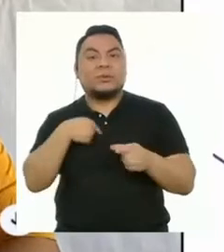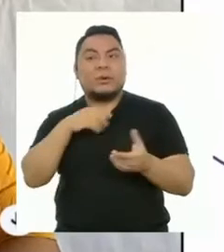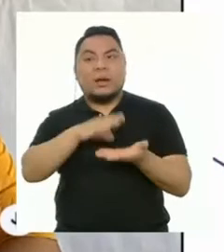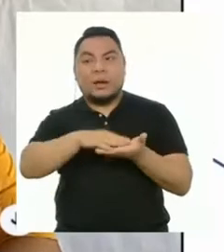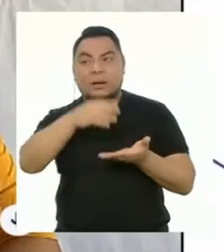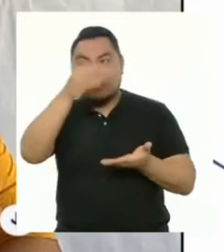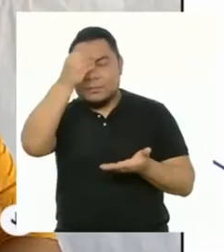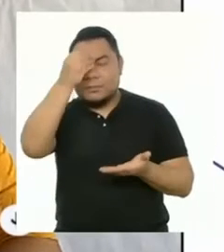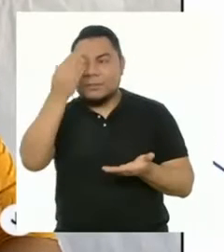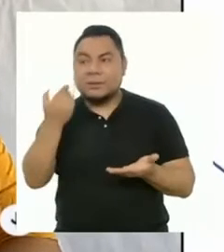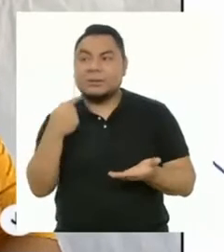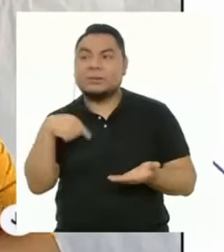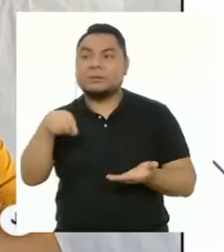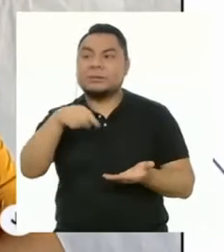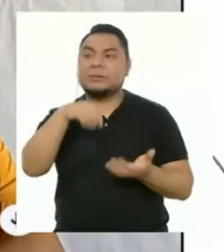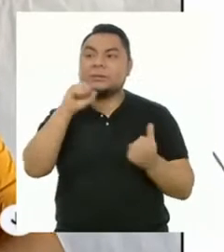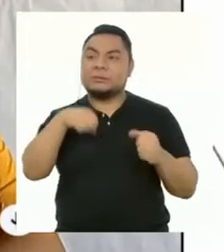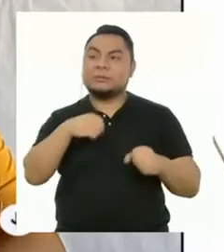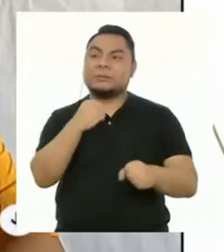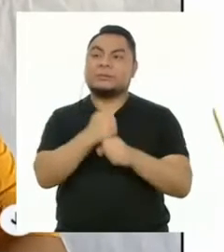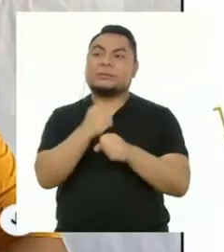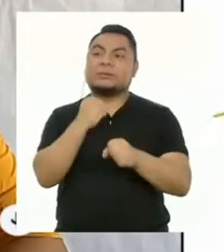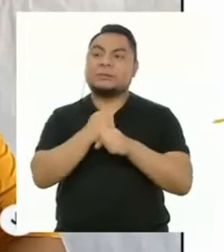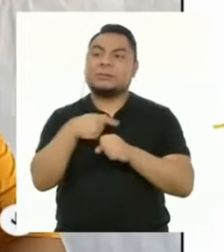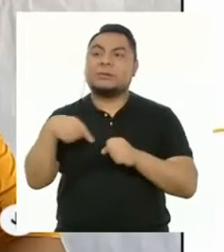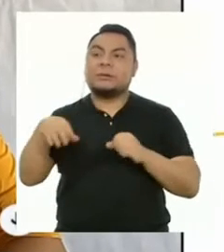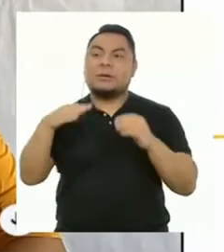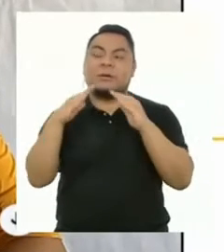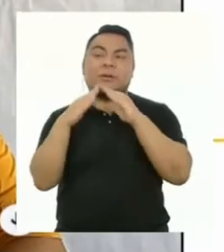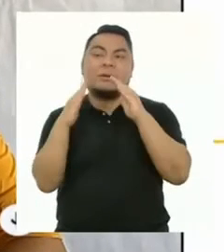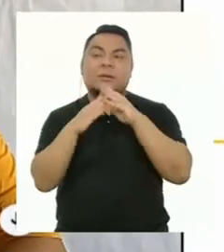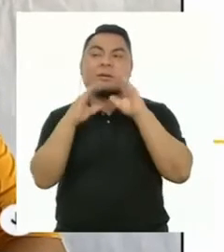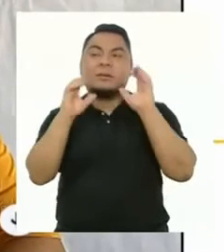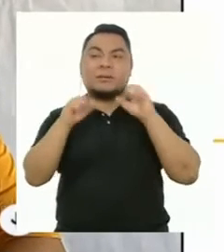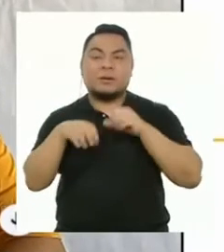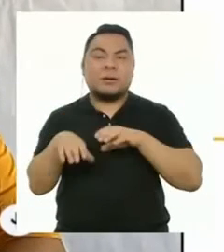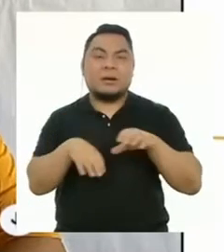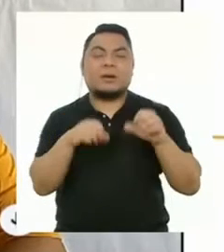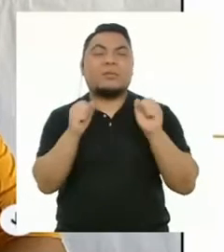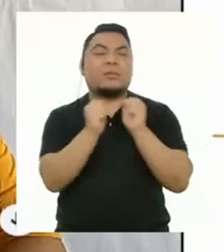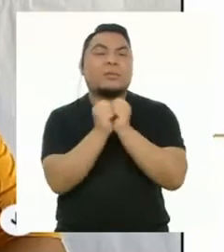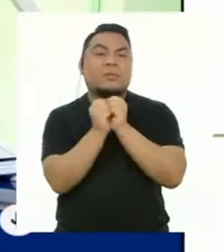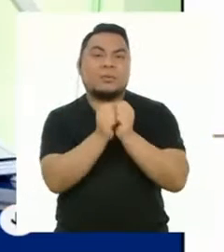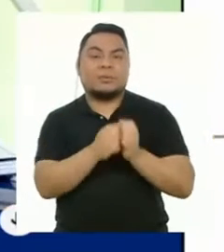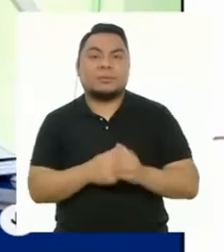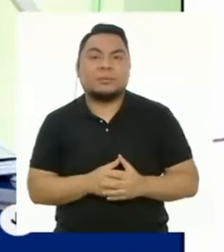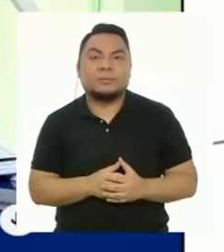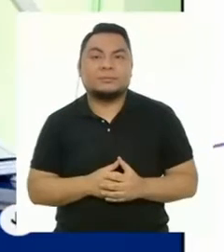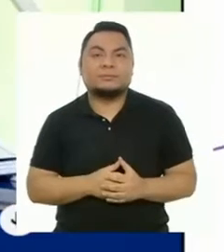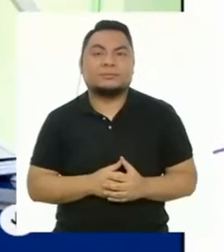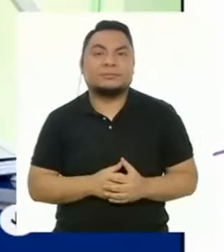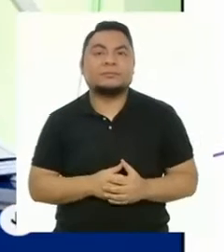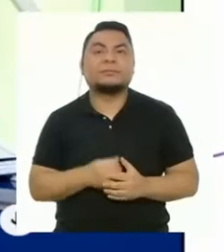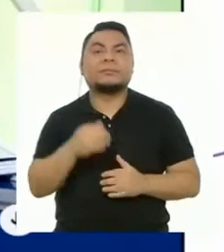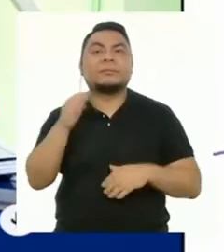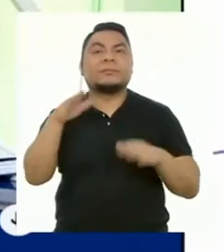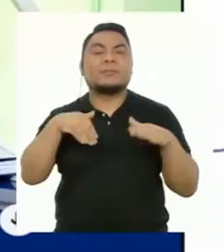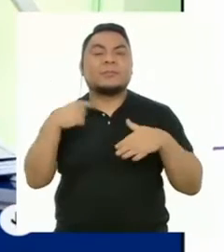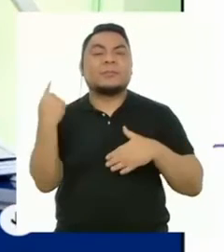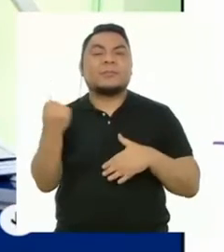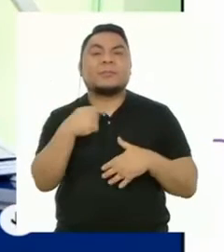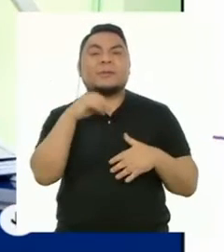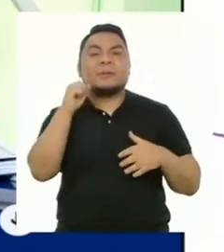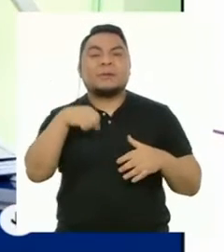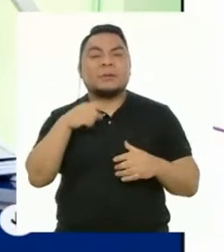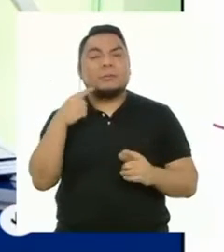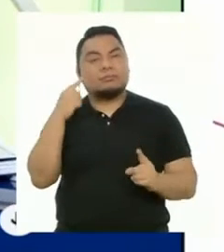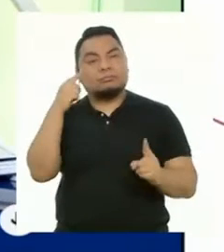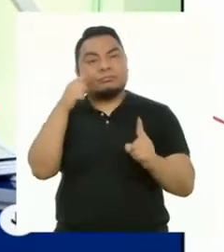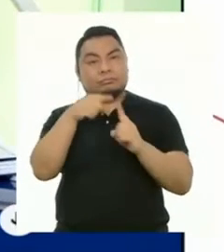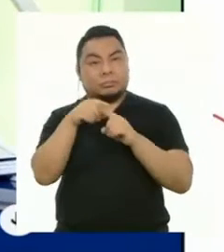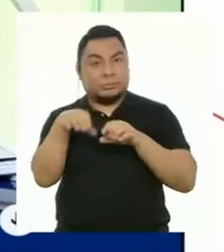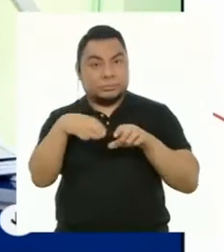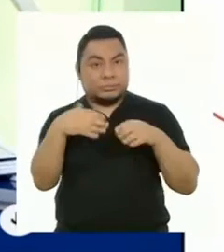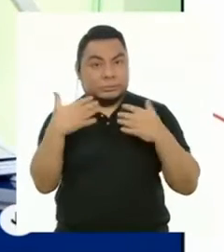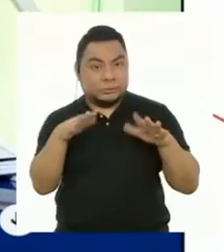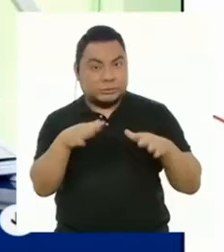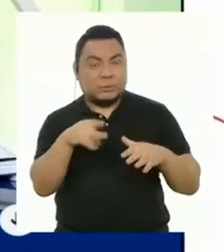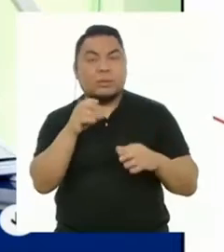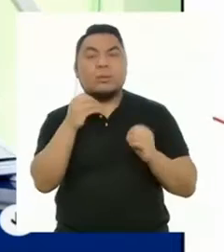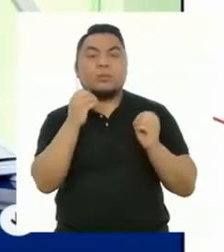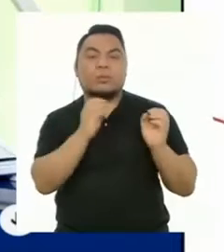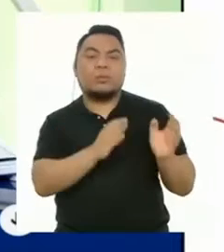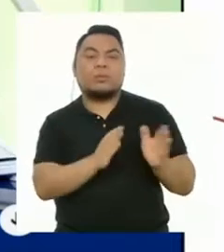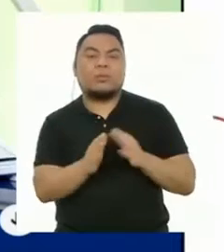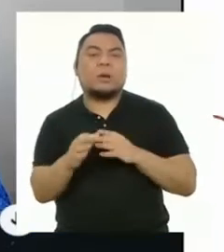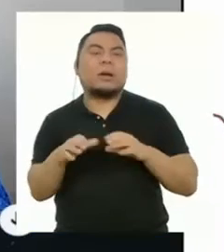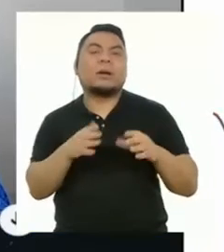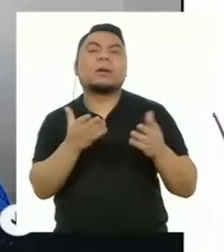aprendido que las labores del hogar se hacen en conjunto. ¿Han estado cumpliendo con todos los retos? ¿Cómo